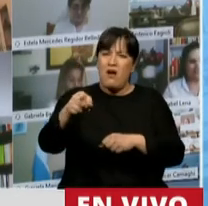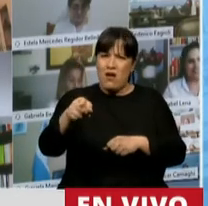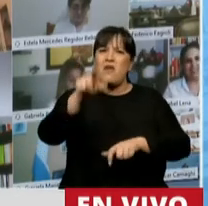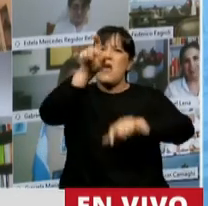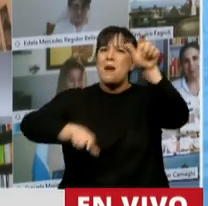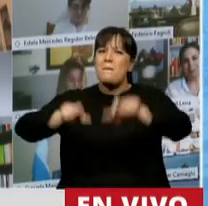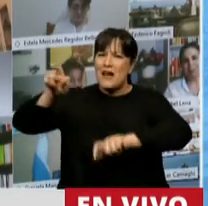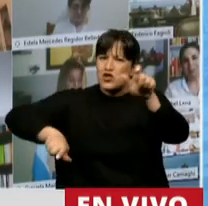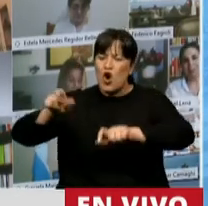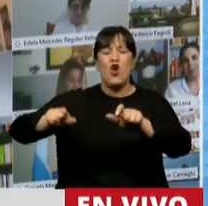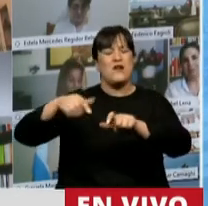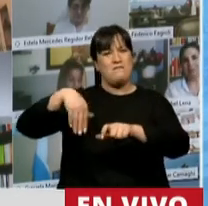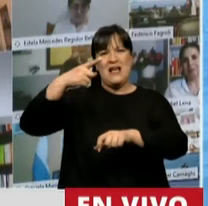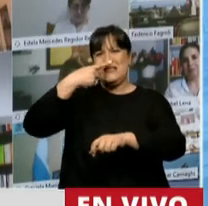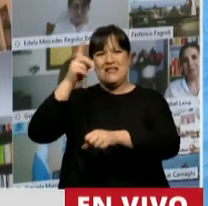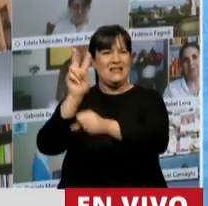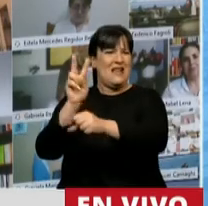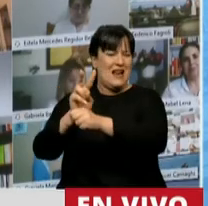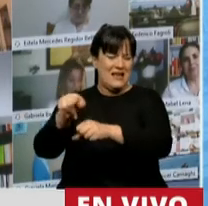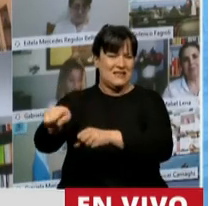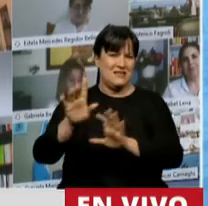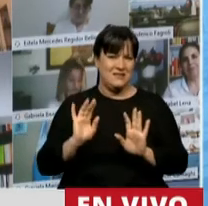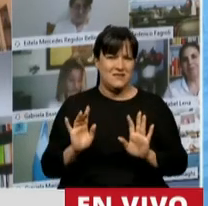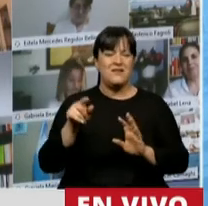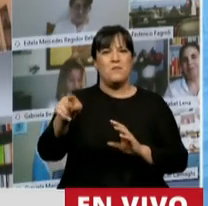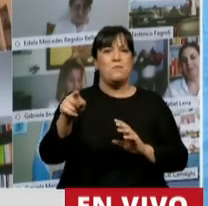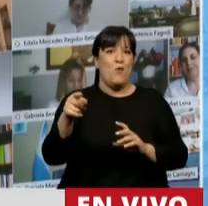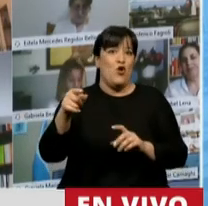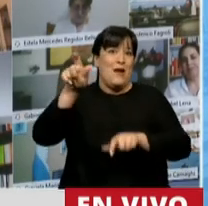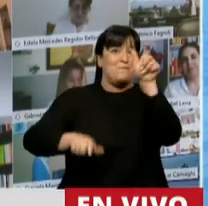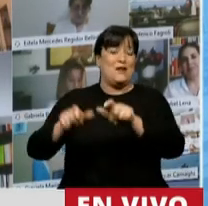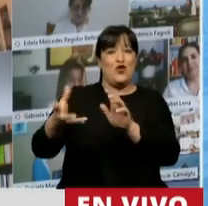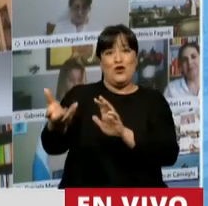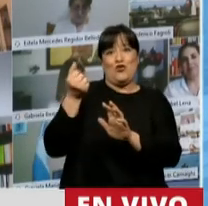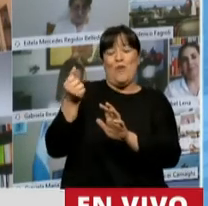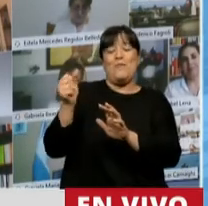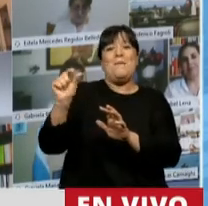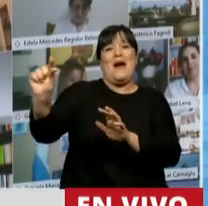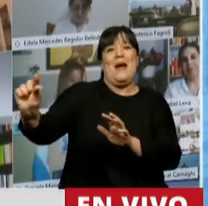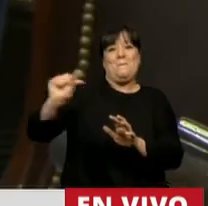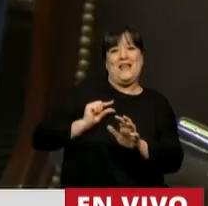usuario bancario, en este caso del usuario que toma un crédito de la ANSES.